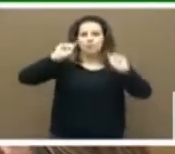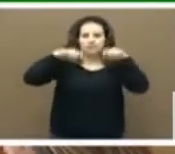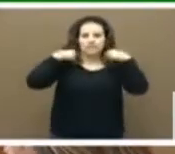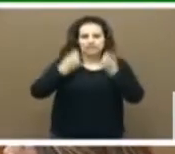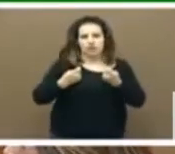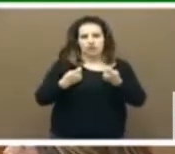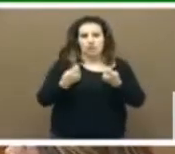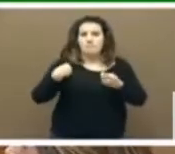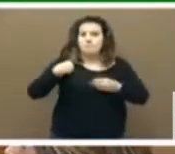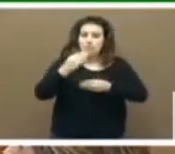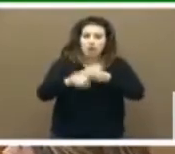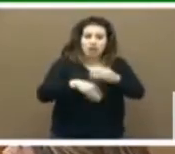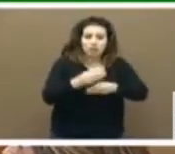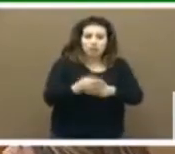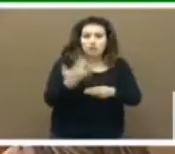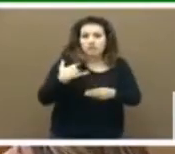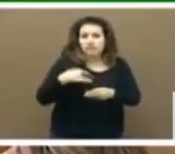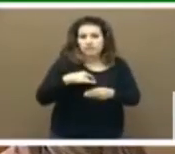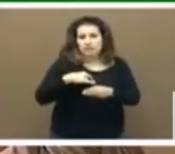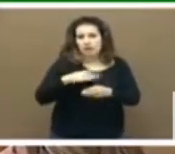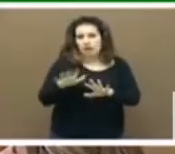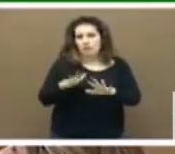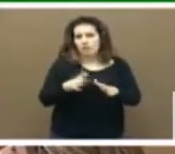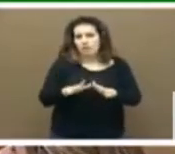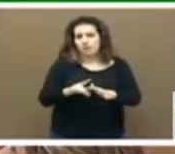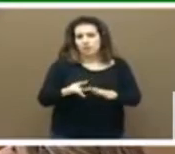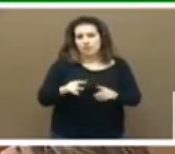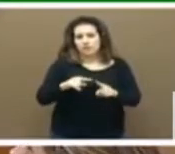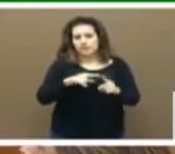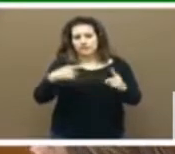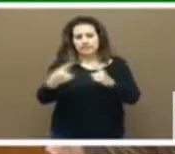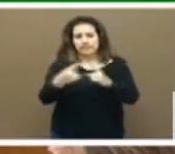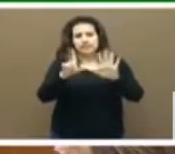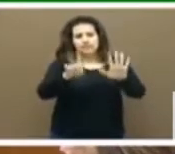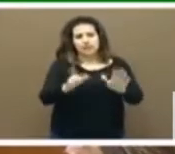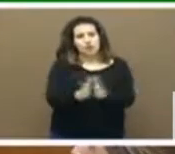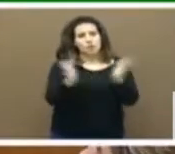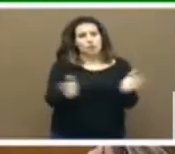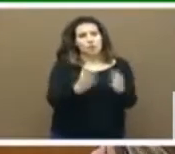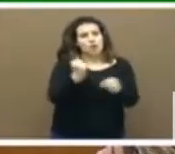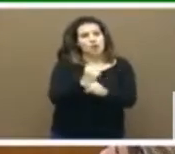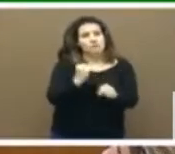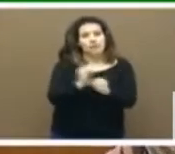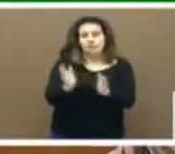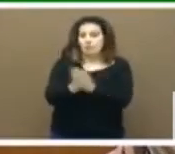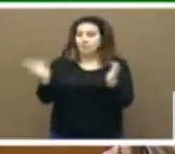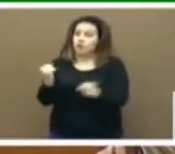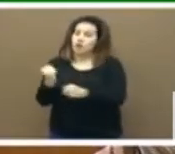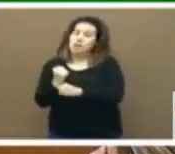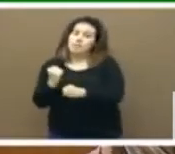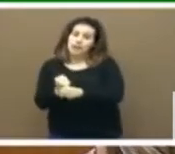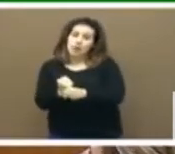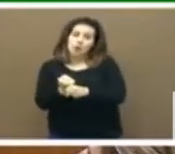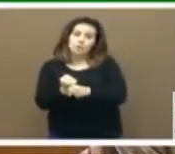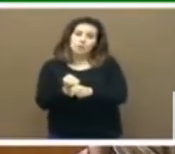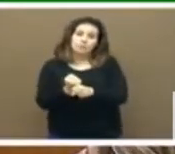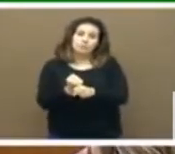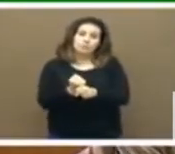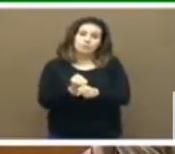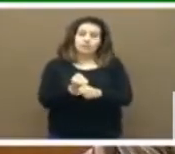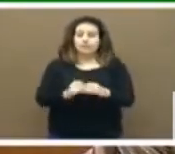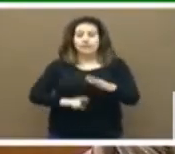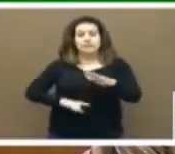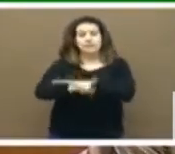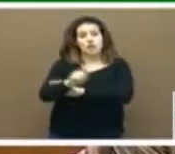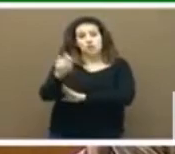Estas actuaciones las tenemos vertebradas en torno a seis ejes, promoción empresarial, fomento del empleo, potencia de infraestructura, desarrollo turístico,